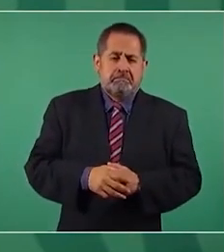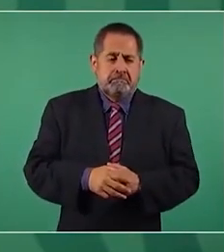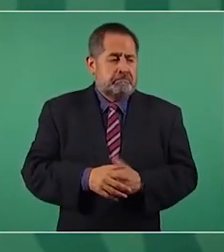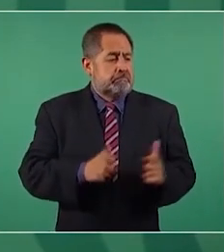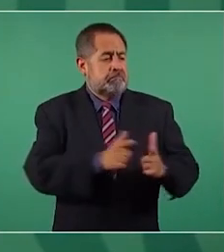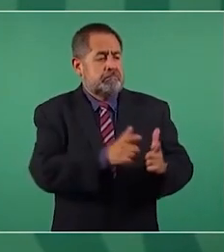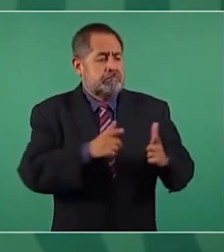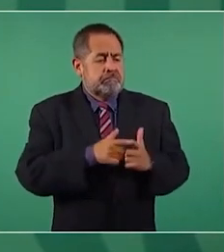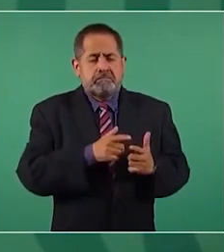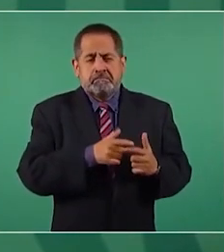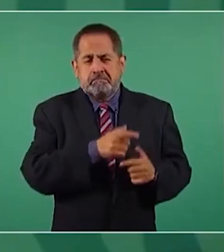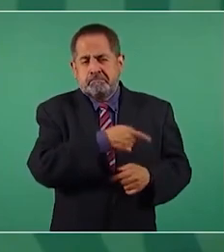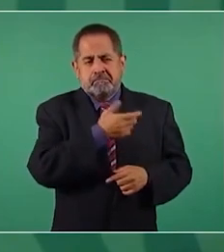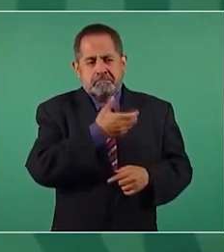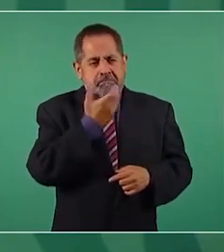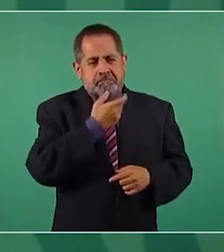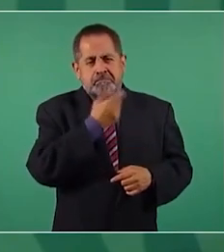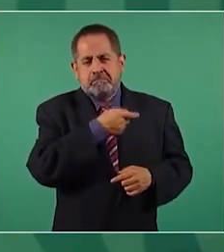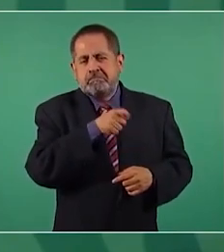quieran, no les guste,